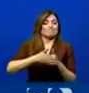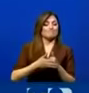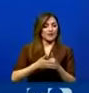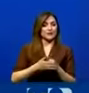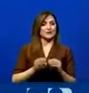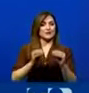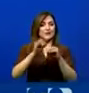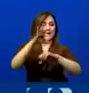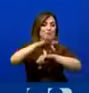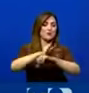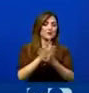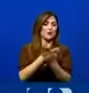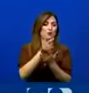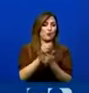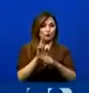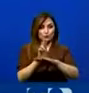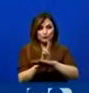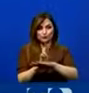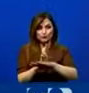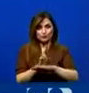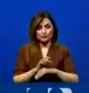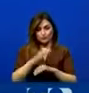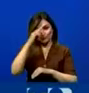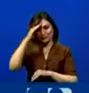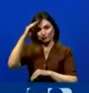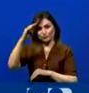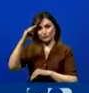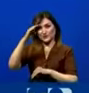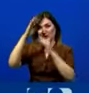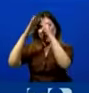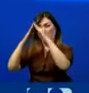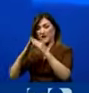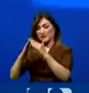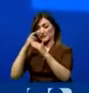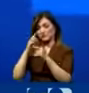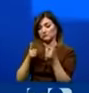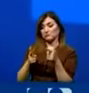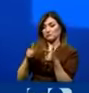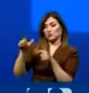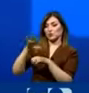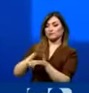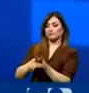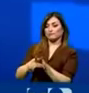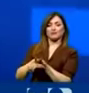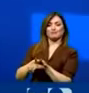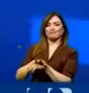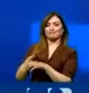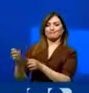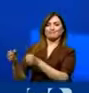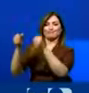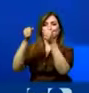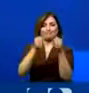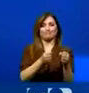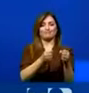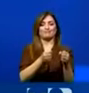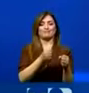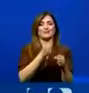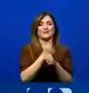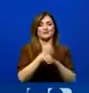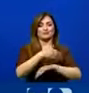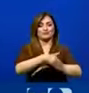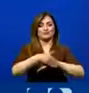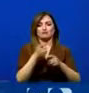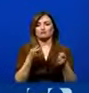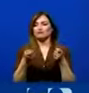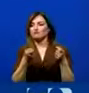que podamos utilizar, retirar a los policías de este servicio y utilizarlos en lo que deben estar haciendo.